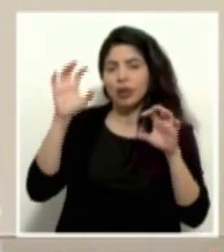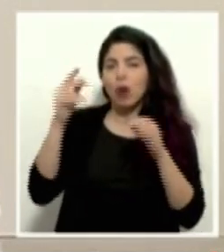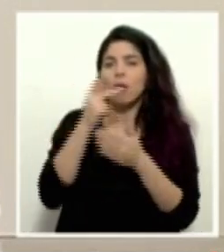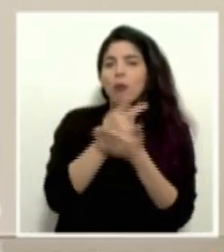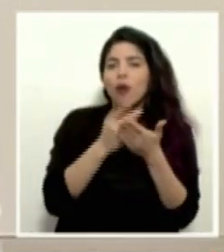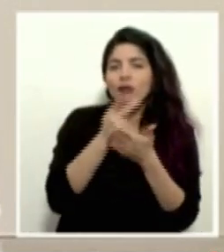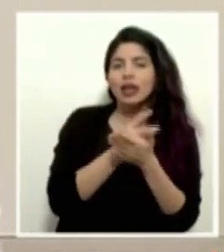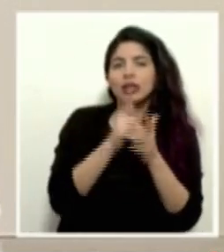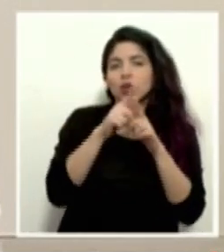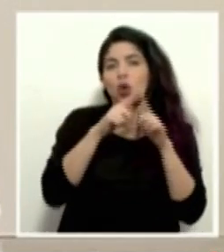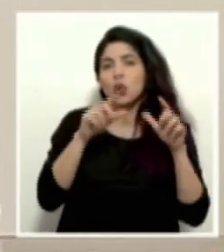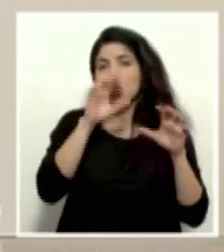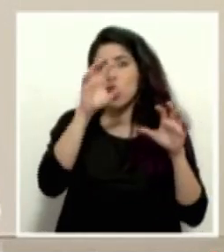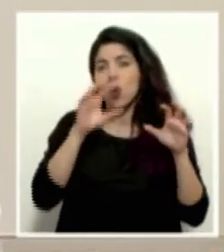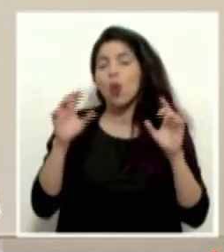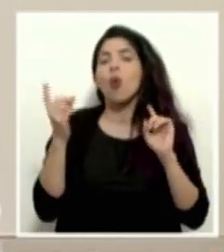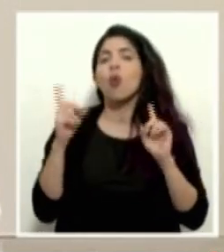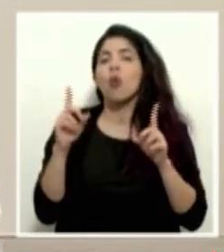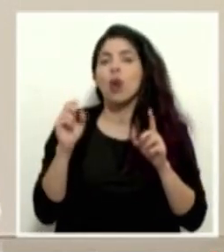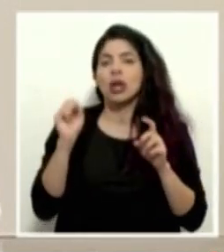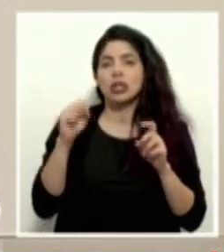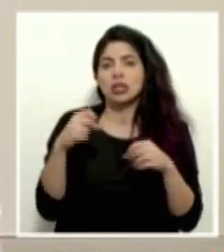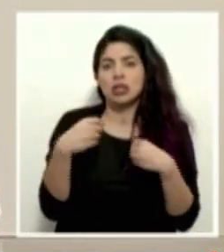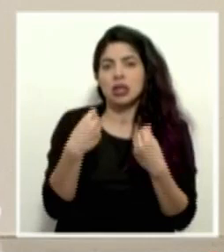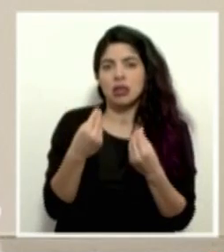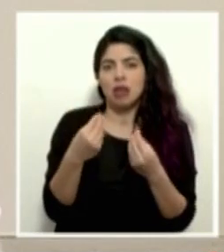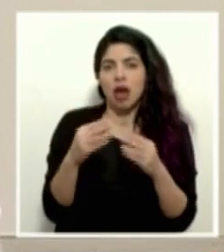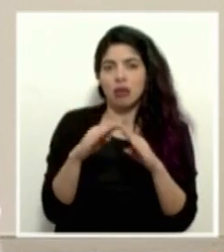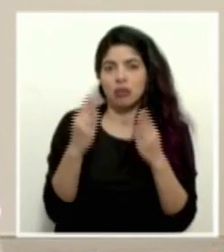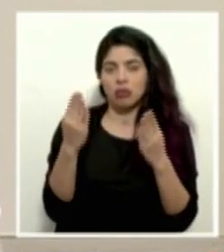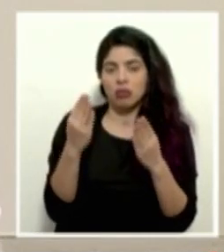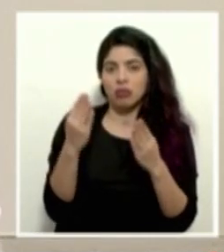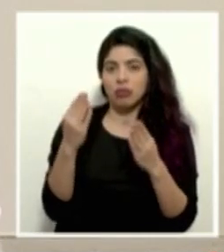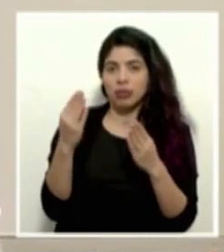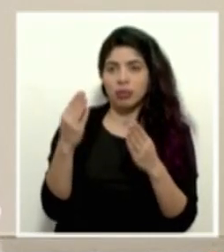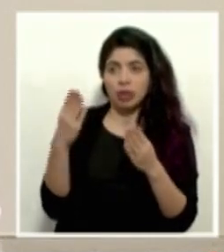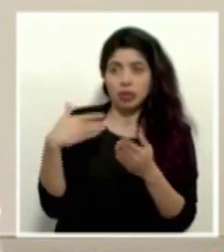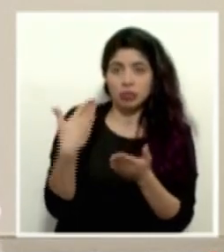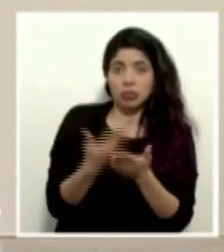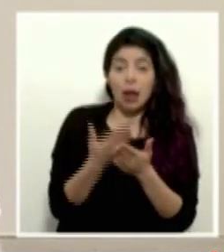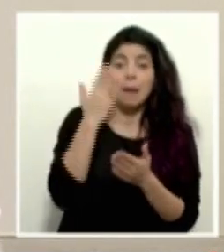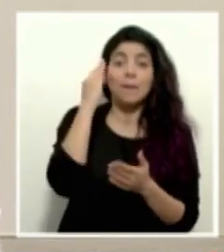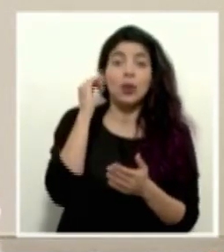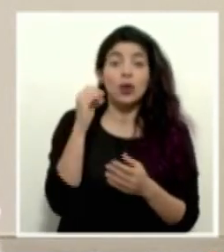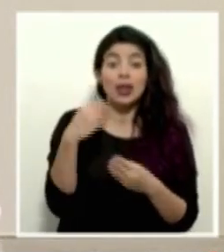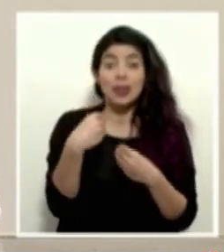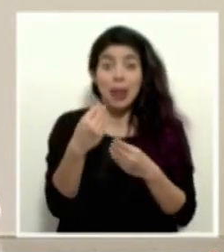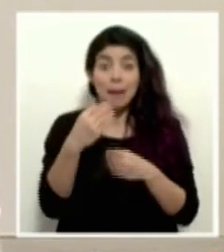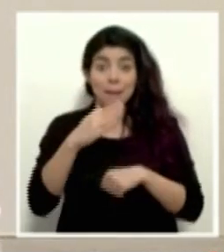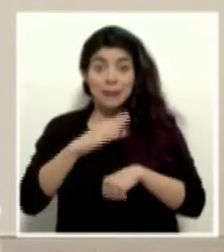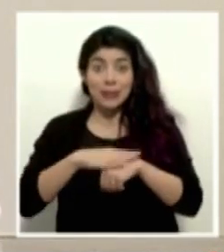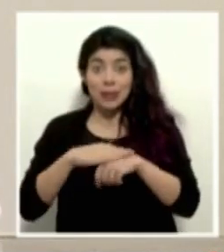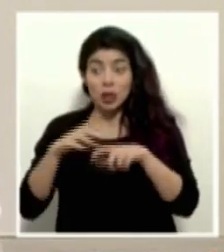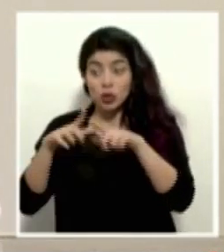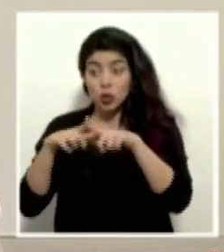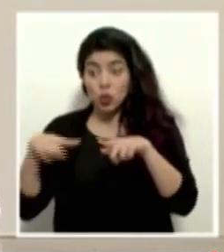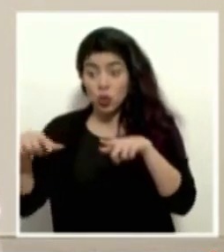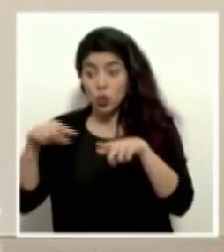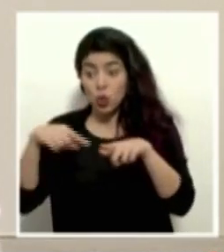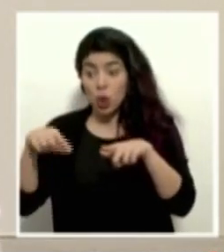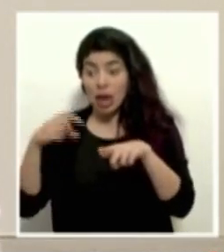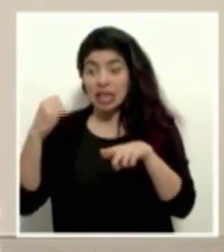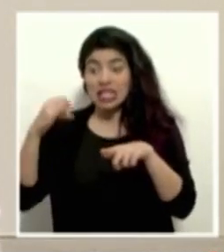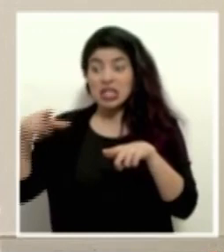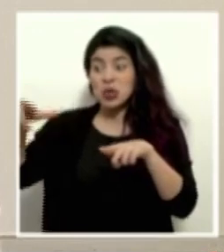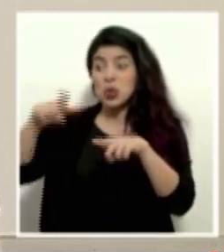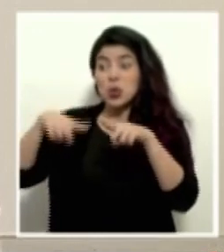unidades que podemos estar dando esa habilitación porque sabemos que pues dar permiso en un lugar en donde hay un